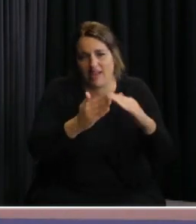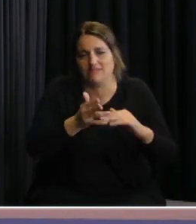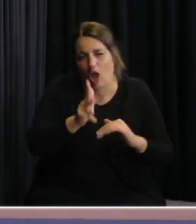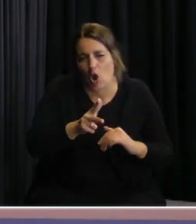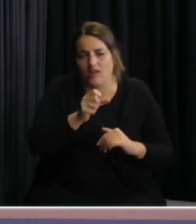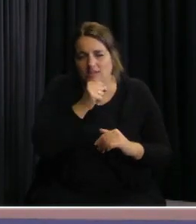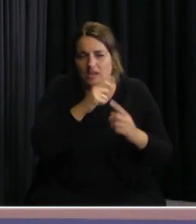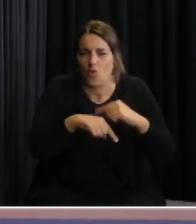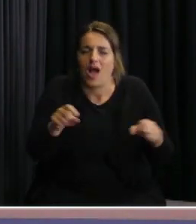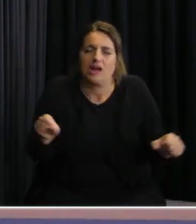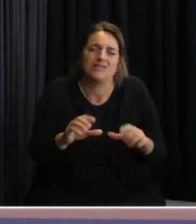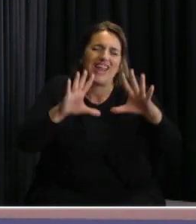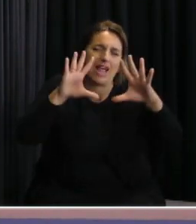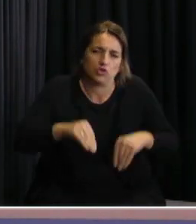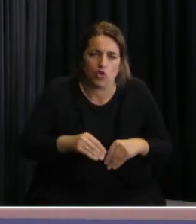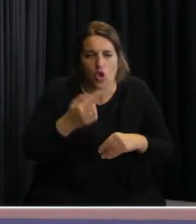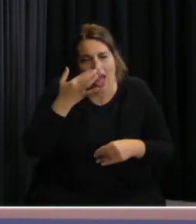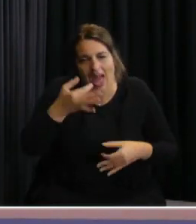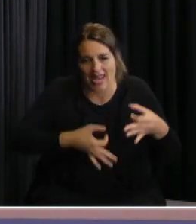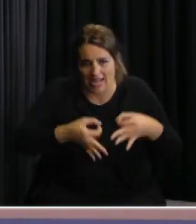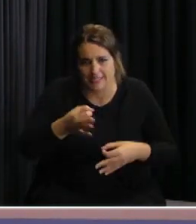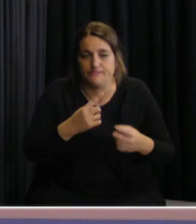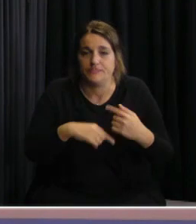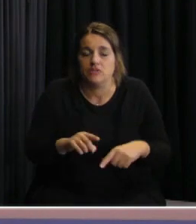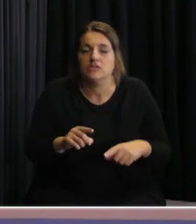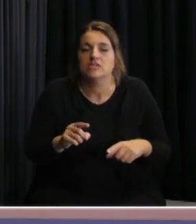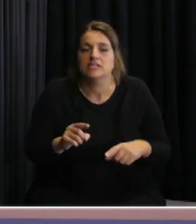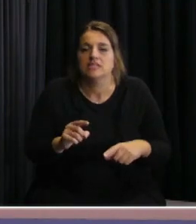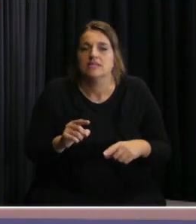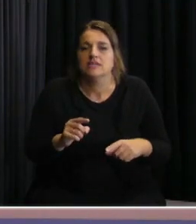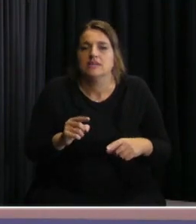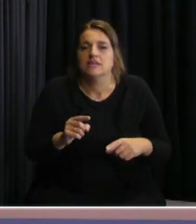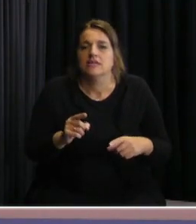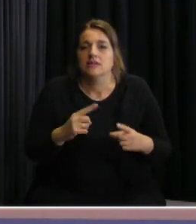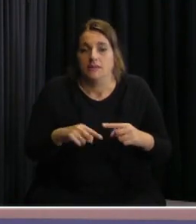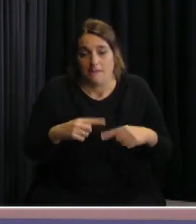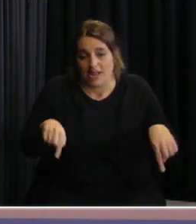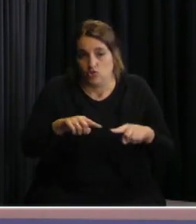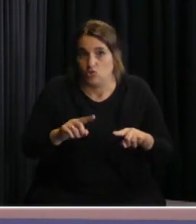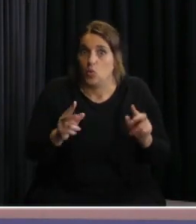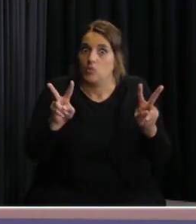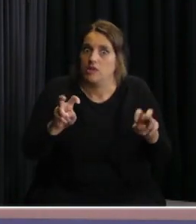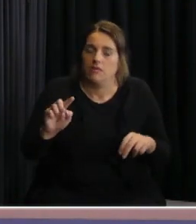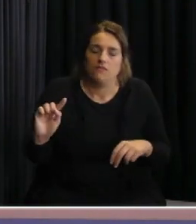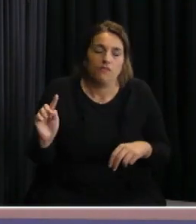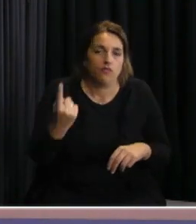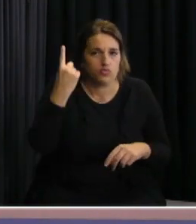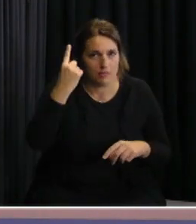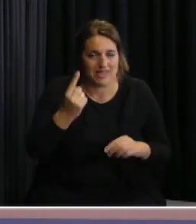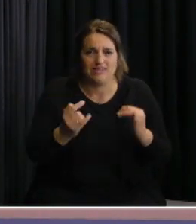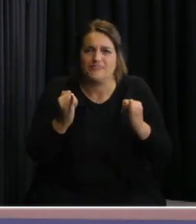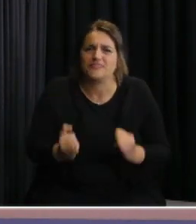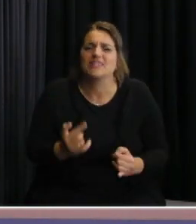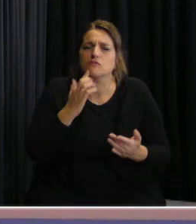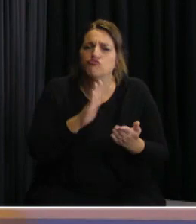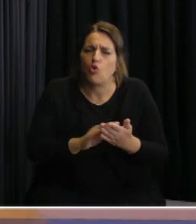o hogares de ancianos. Así que para nosotros este es un tema importante. Obviamente tiene